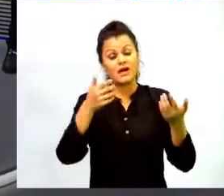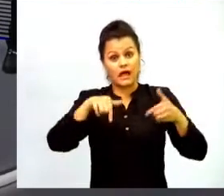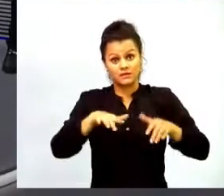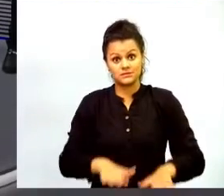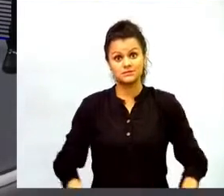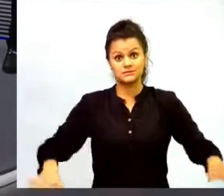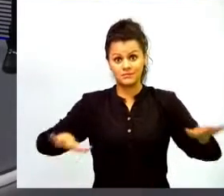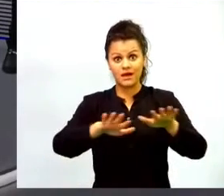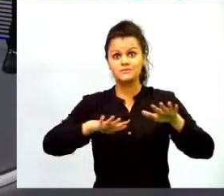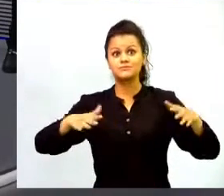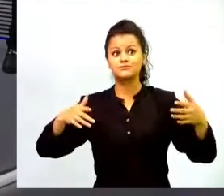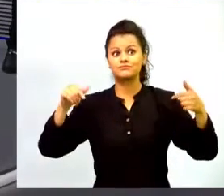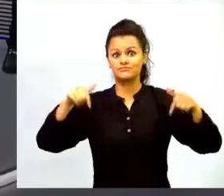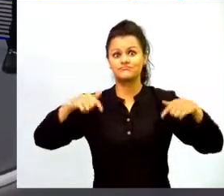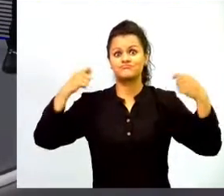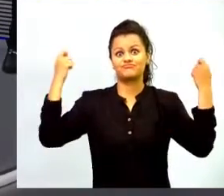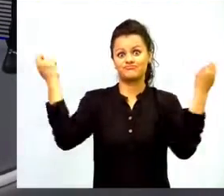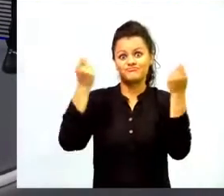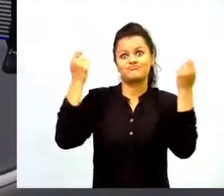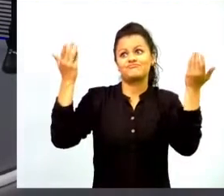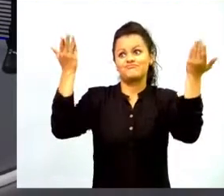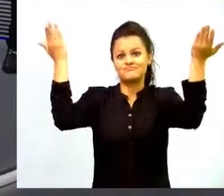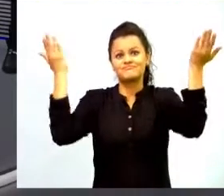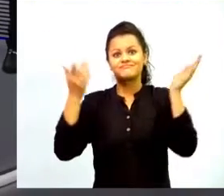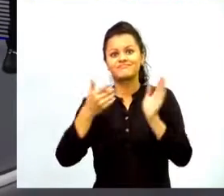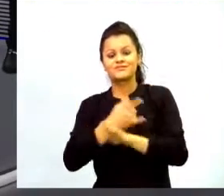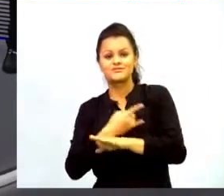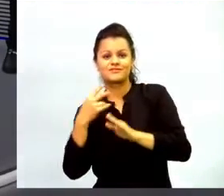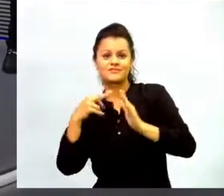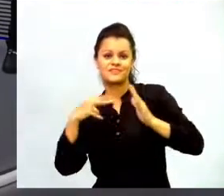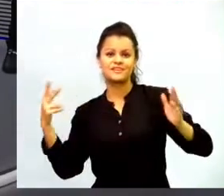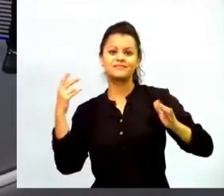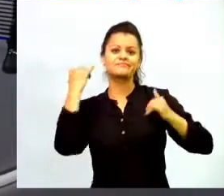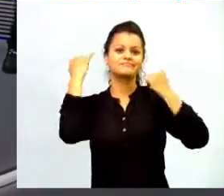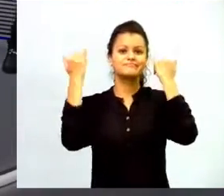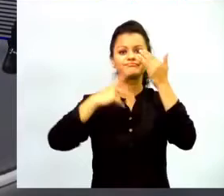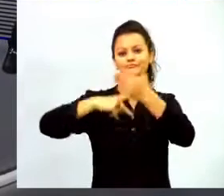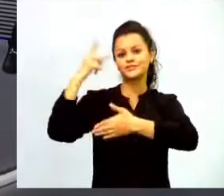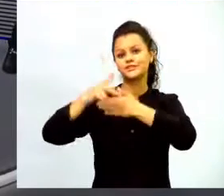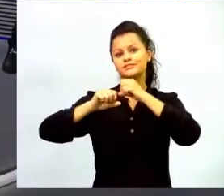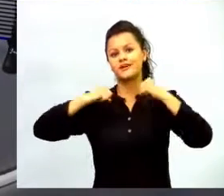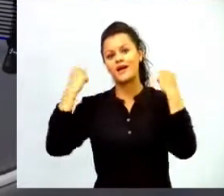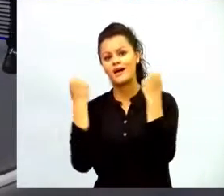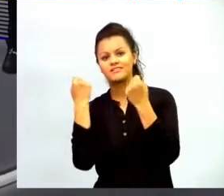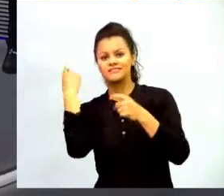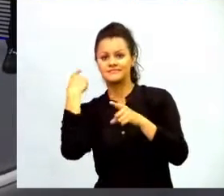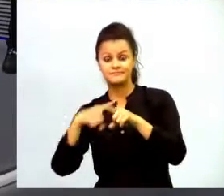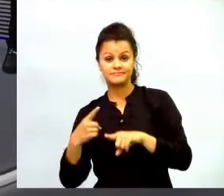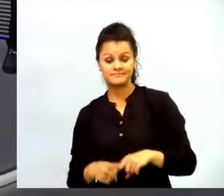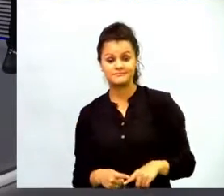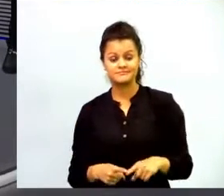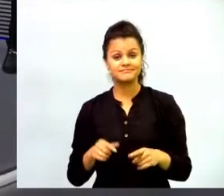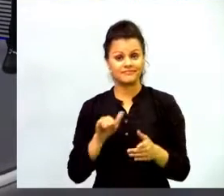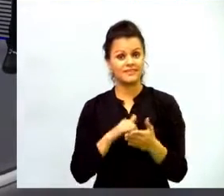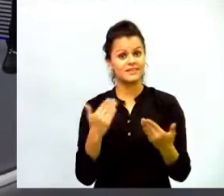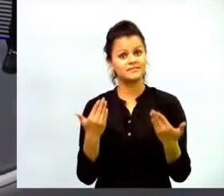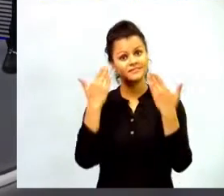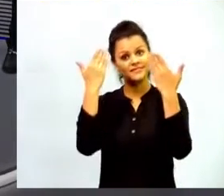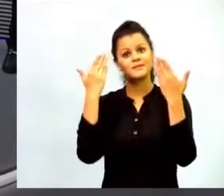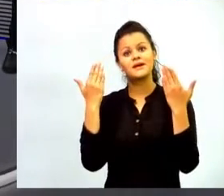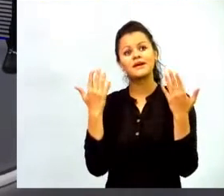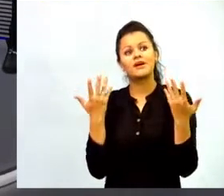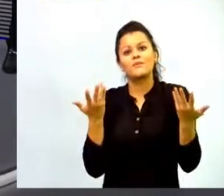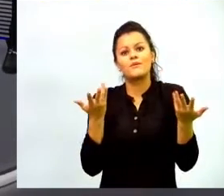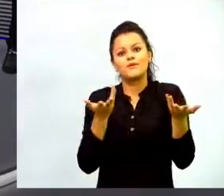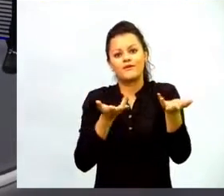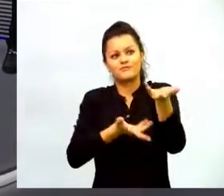se promueve el uso de las tecnologías a través de proyectos de aula permiten y compartir